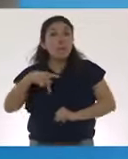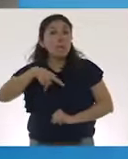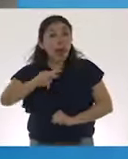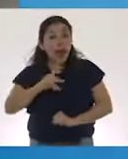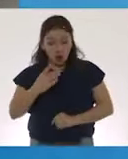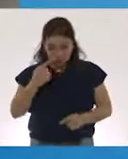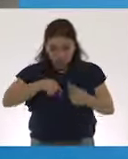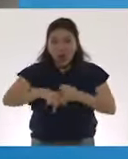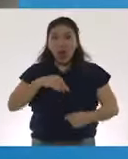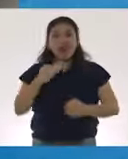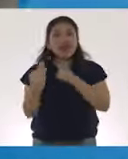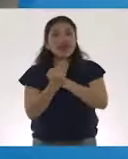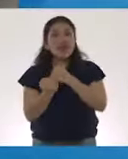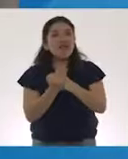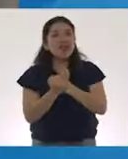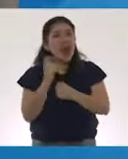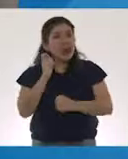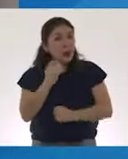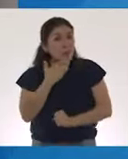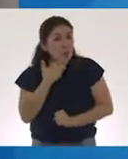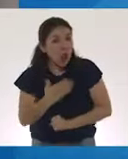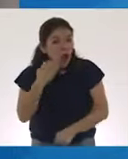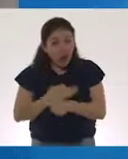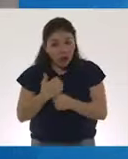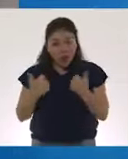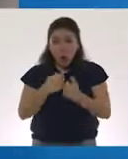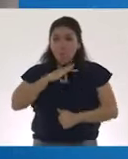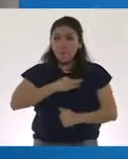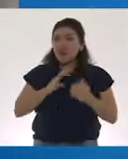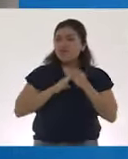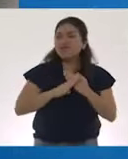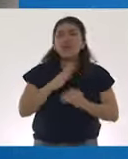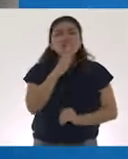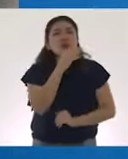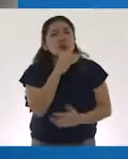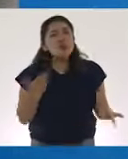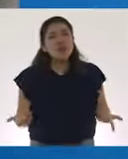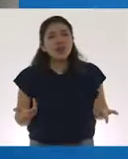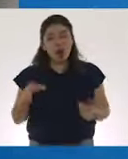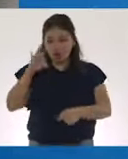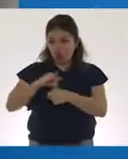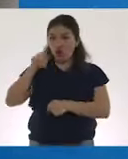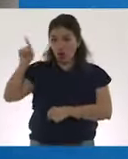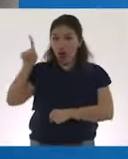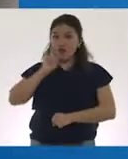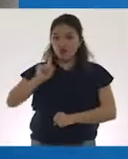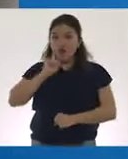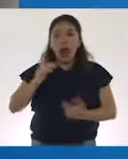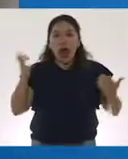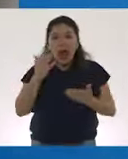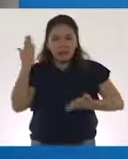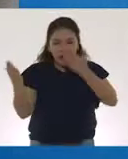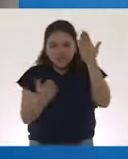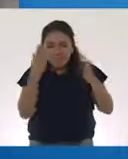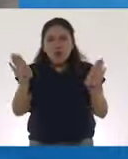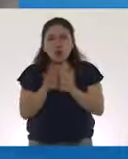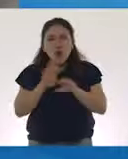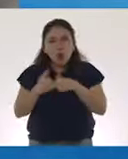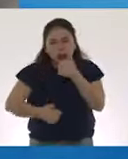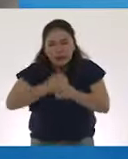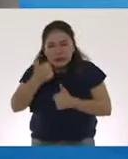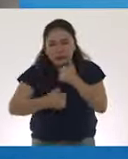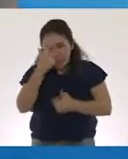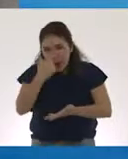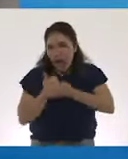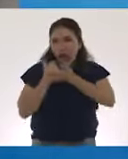nuestras defensas no son tan buenas ante el virus, ante esta llavecita. La doctora Palomares está buscando la manera de poder ayudar